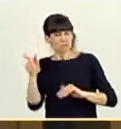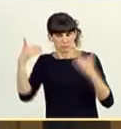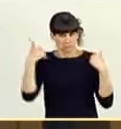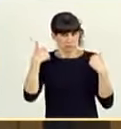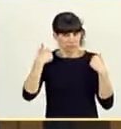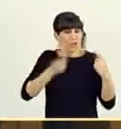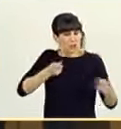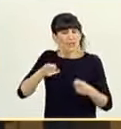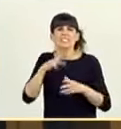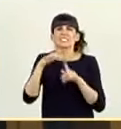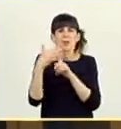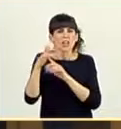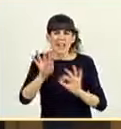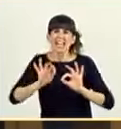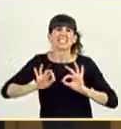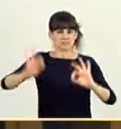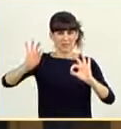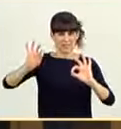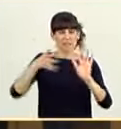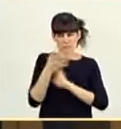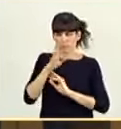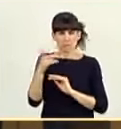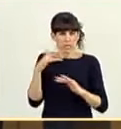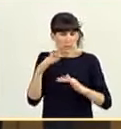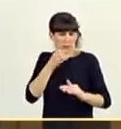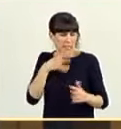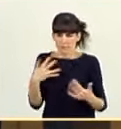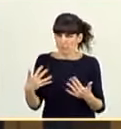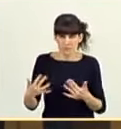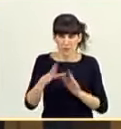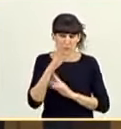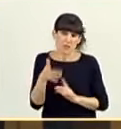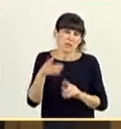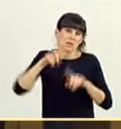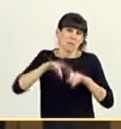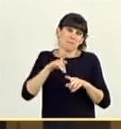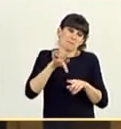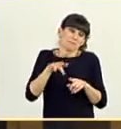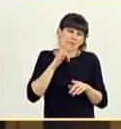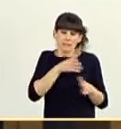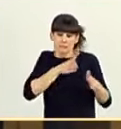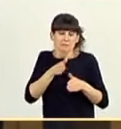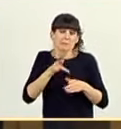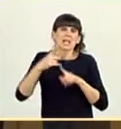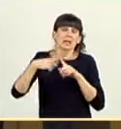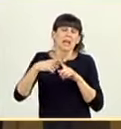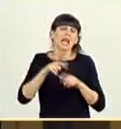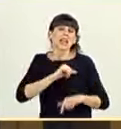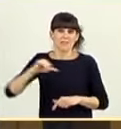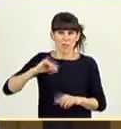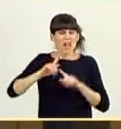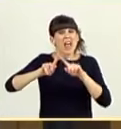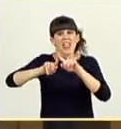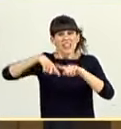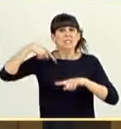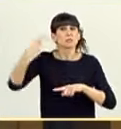situaciones muy específicas. Y lo está haciendo a buen ritmo, al ritmo al que se puede hacer por esta vía a nivel individual. Y después, todas las